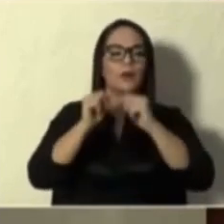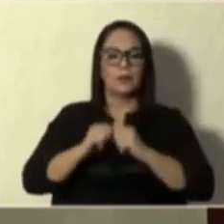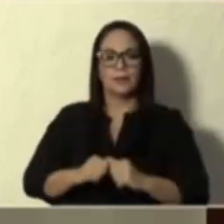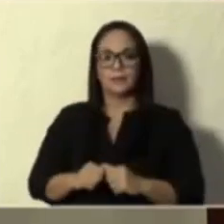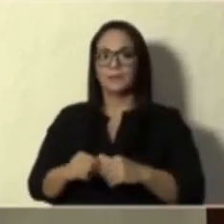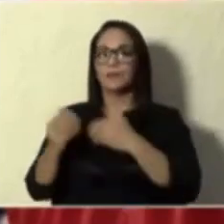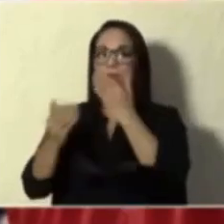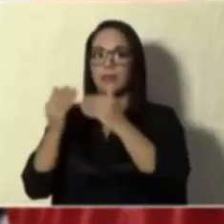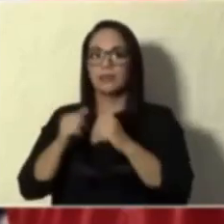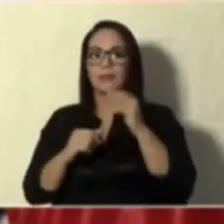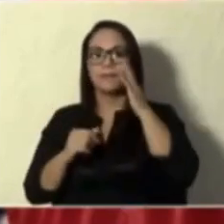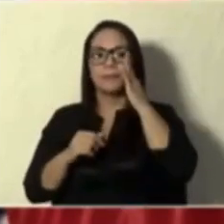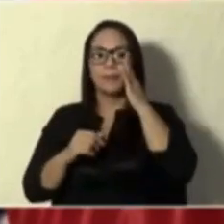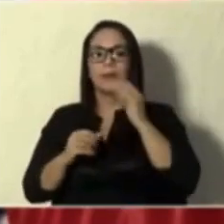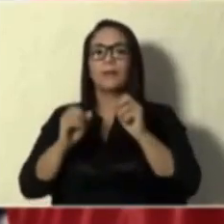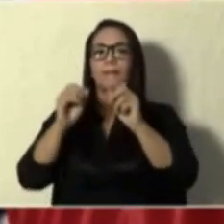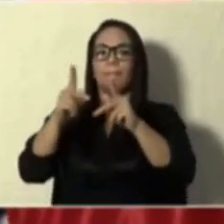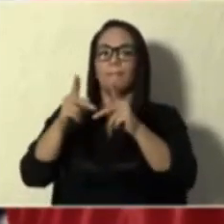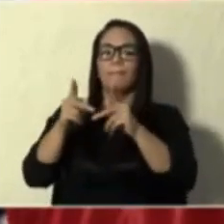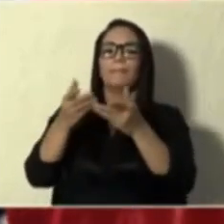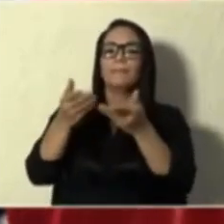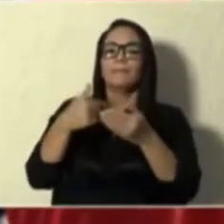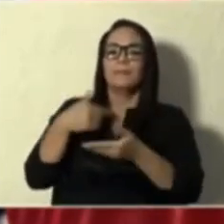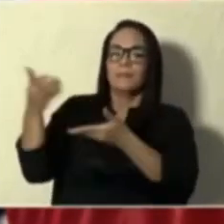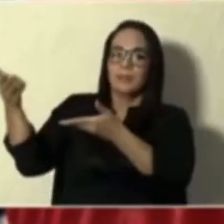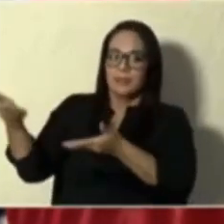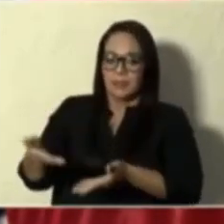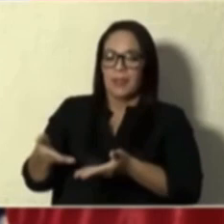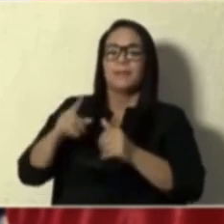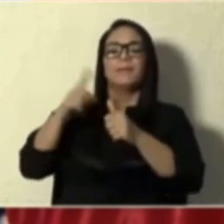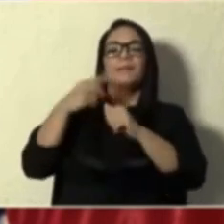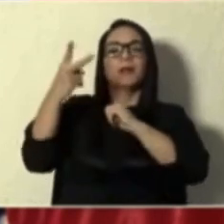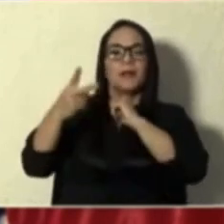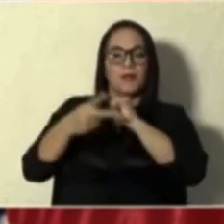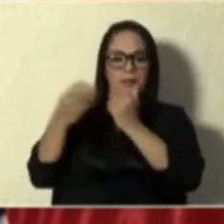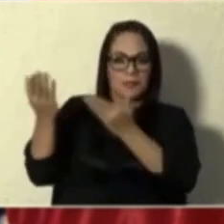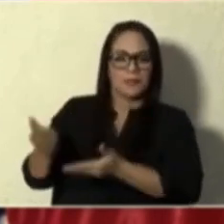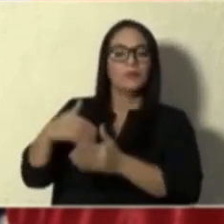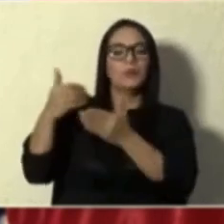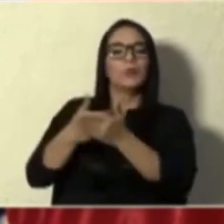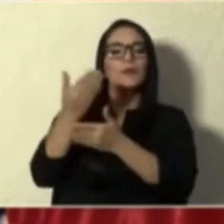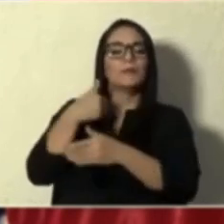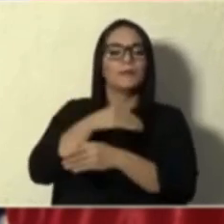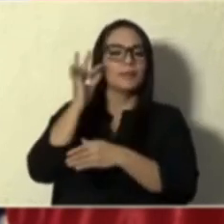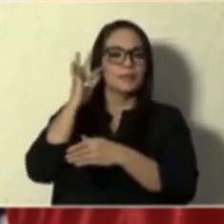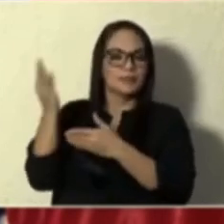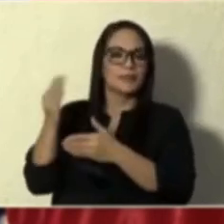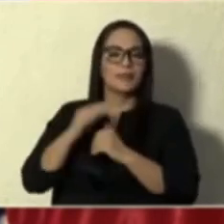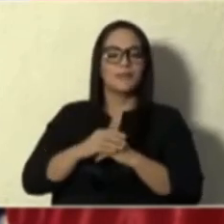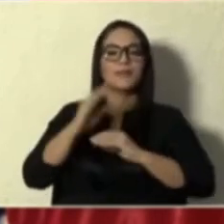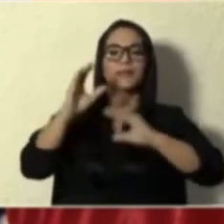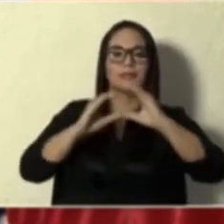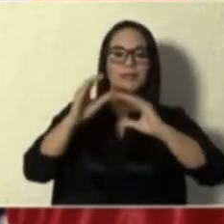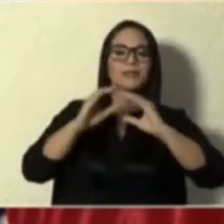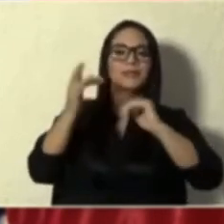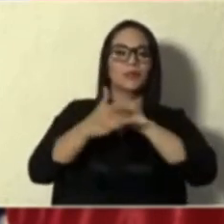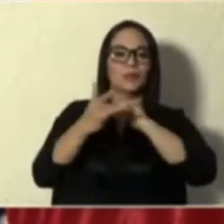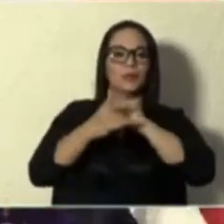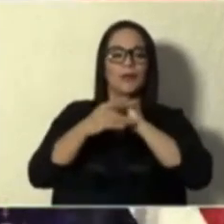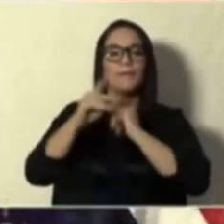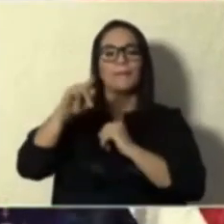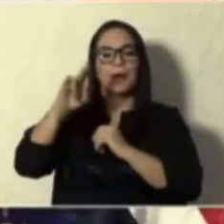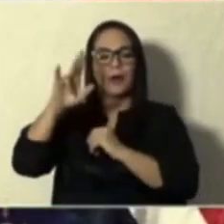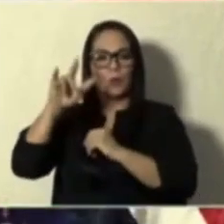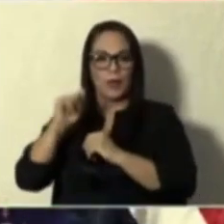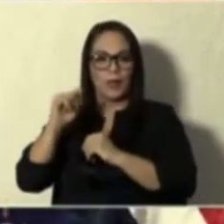Bueno, aquí me permito presentar por primera vez en público a la nueva ministra de Ciencia y Tecnología, doña